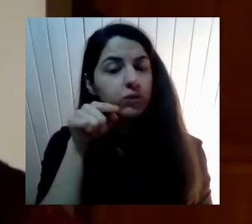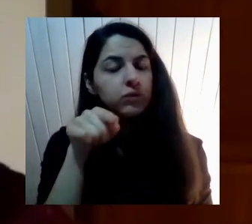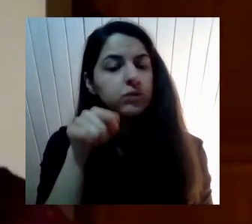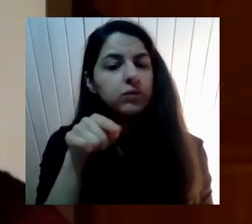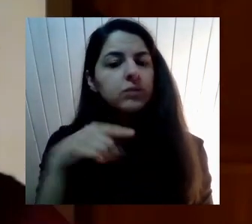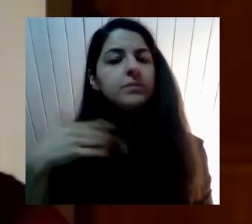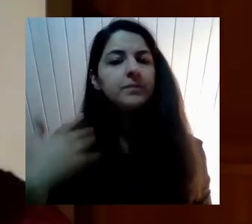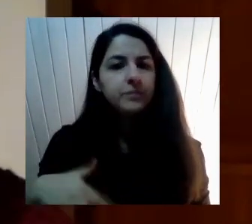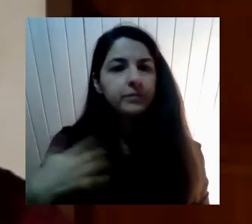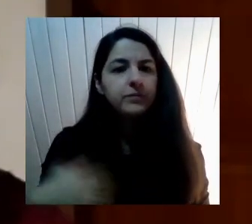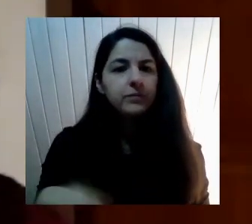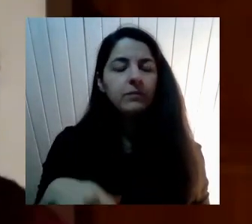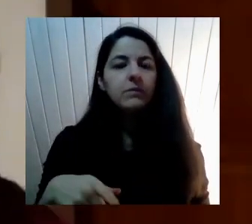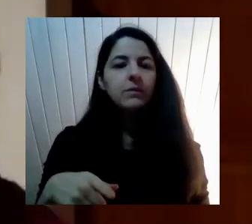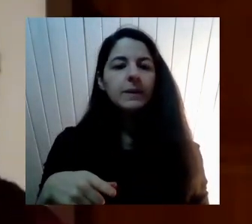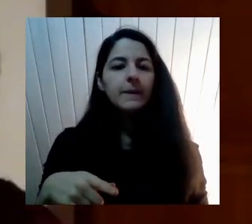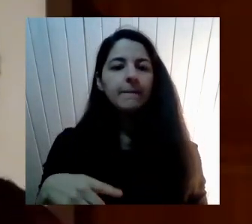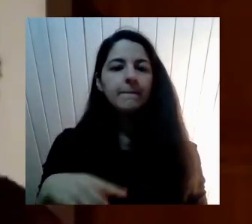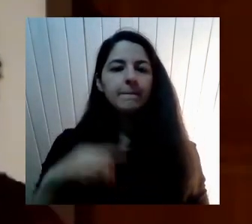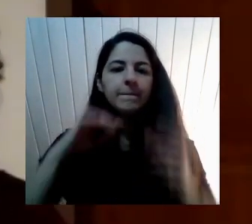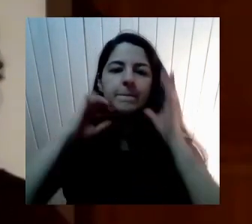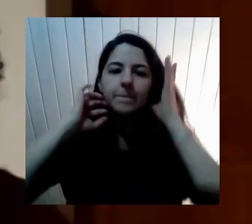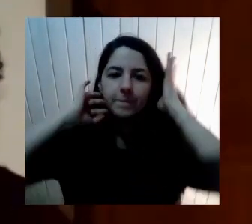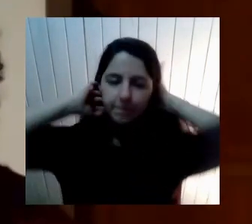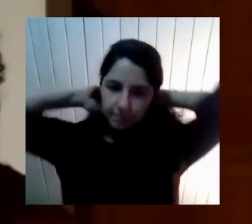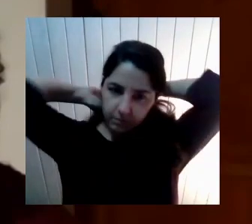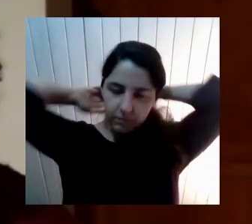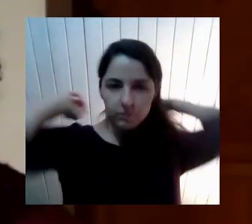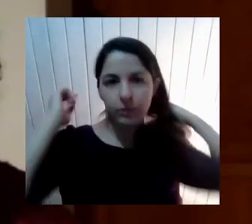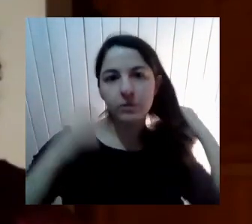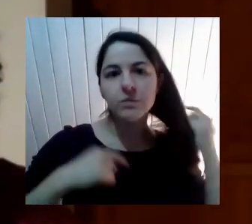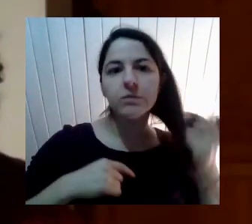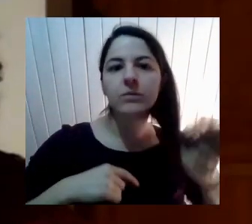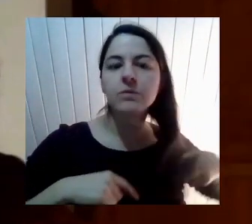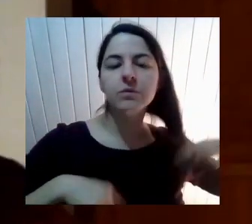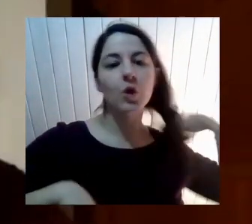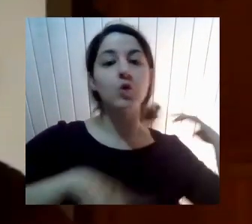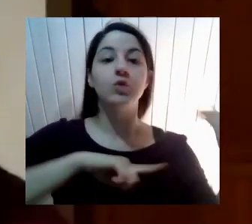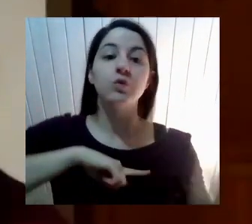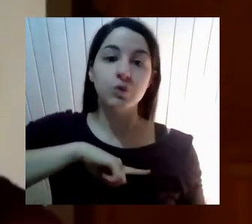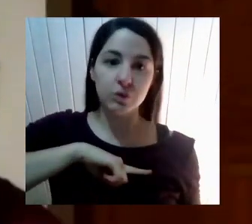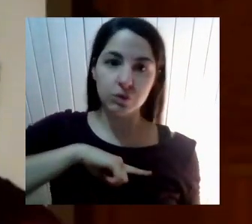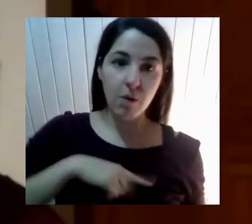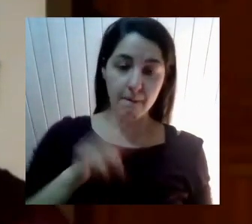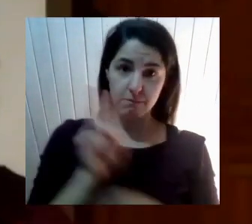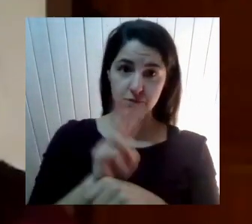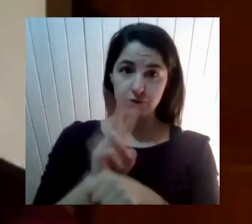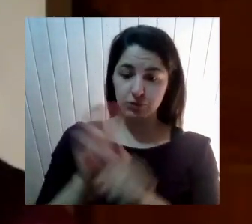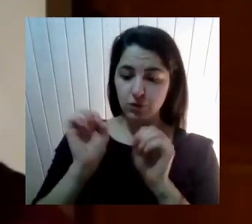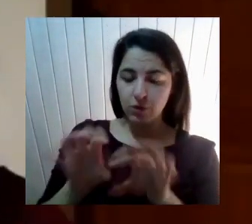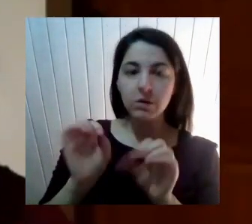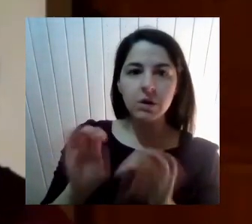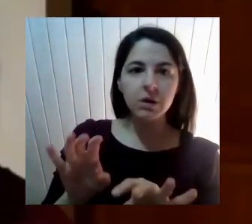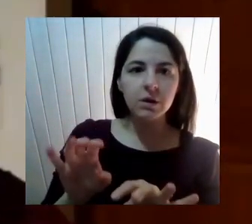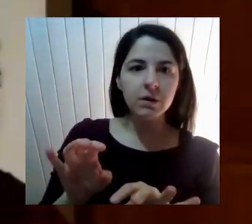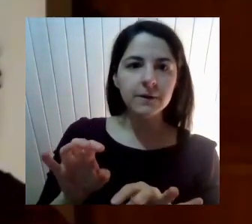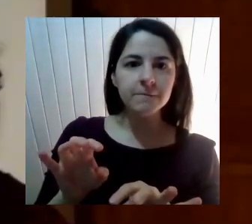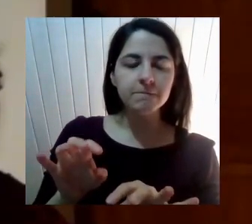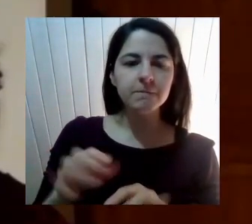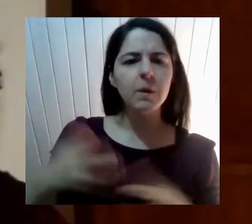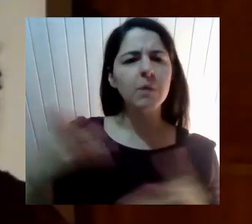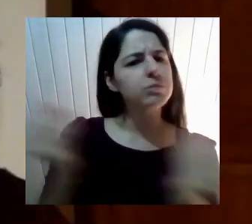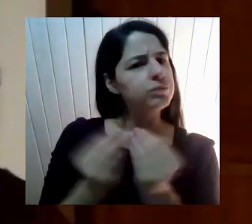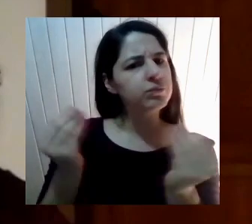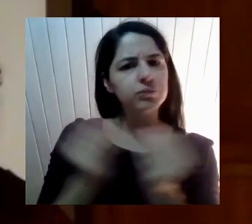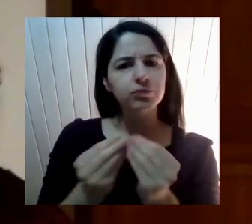Donde Donde Nosotros Somos formadores De profesores Y de profesoras Tenemos mucho Que hacer